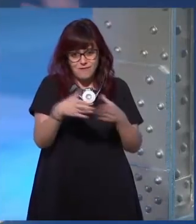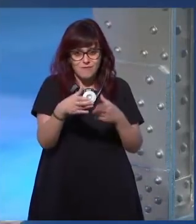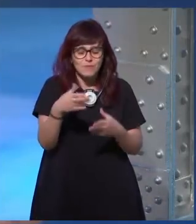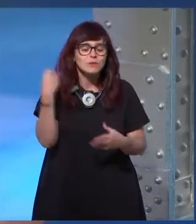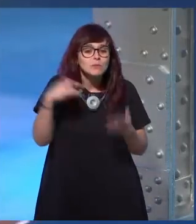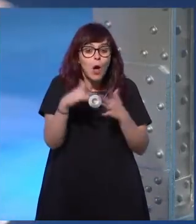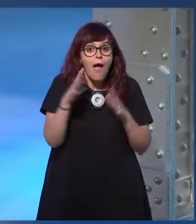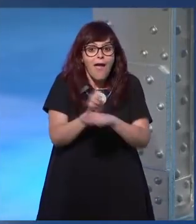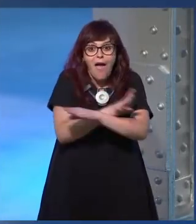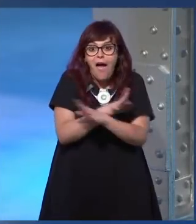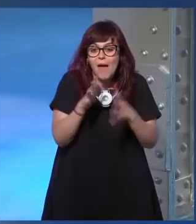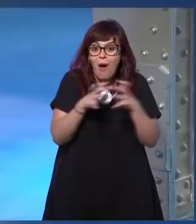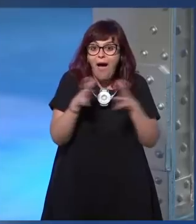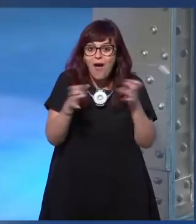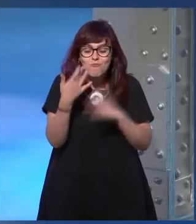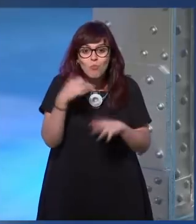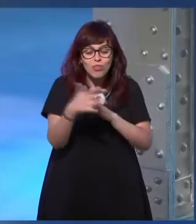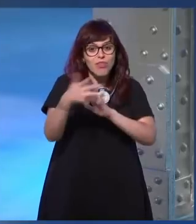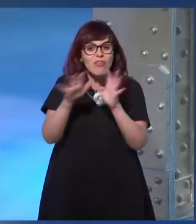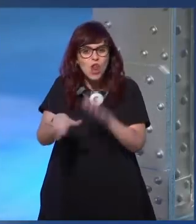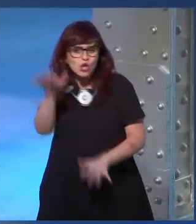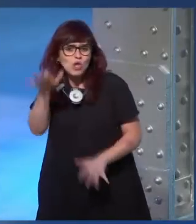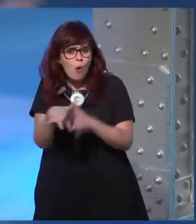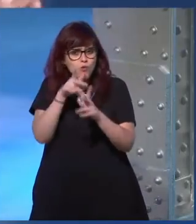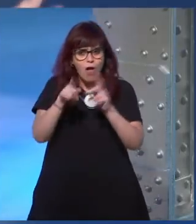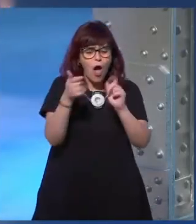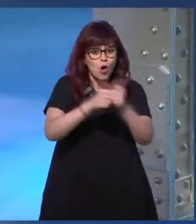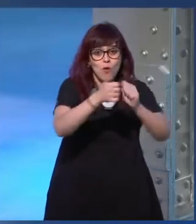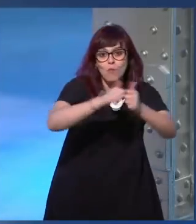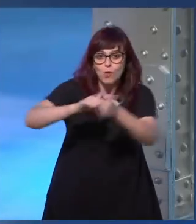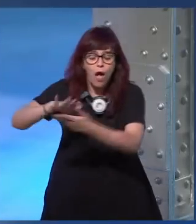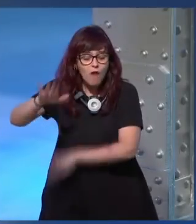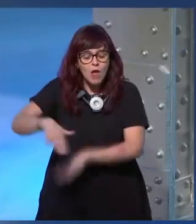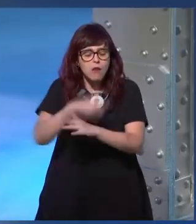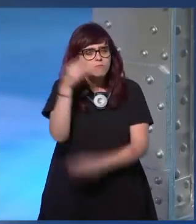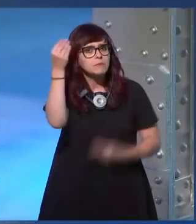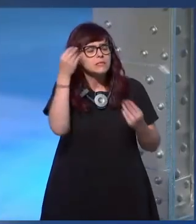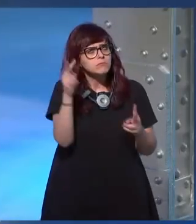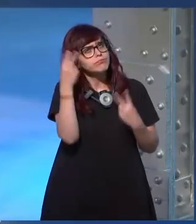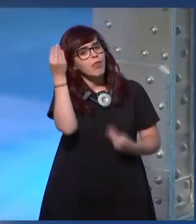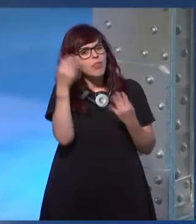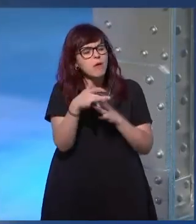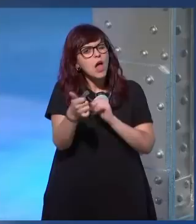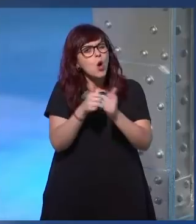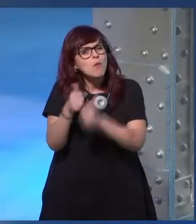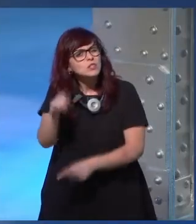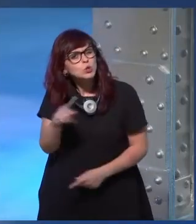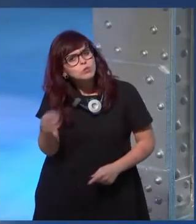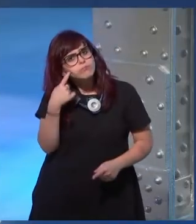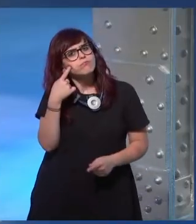estábamos tan emocionados pensando que podíamos clonar a los dinosaurios como dicen en la peli que no nos llegamos a preguntar si deberíamos hacerlo